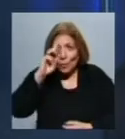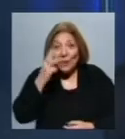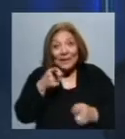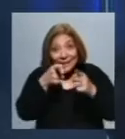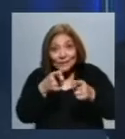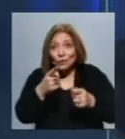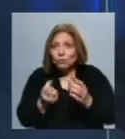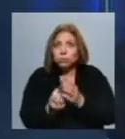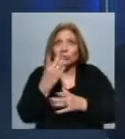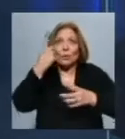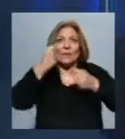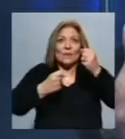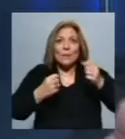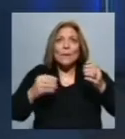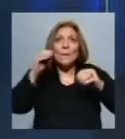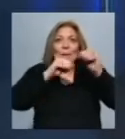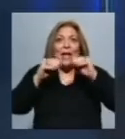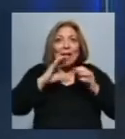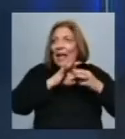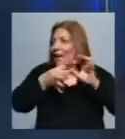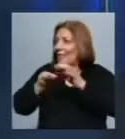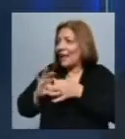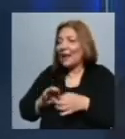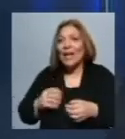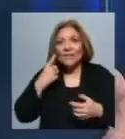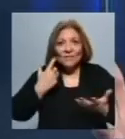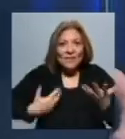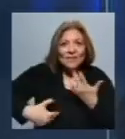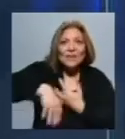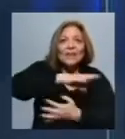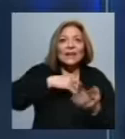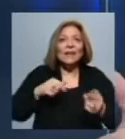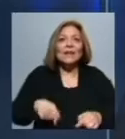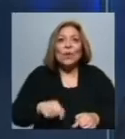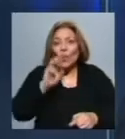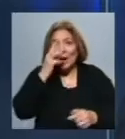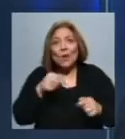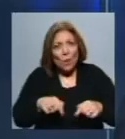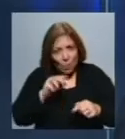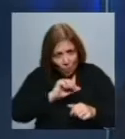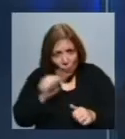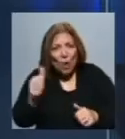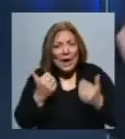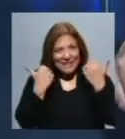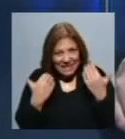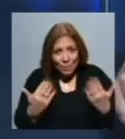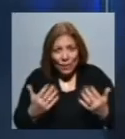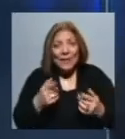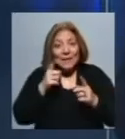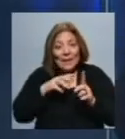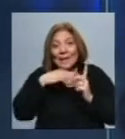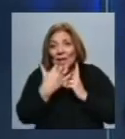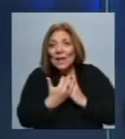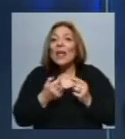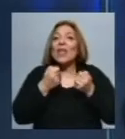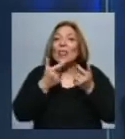industria y se genera, además, una cadena de valor que permite una mayor producción nacional. Creo que Uruguay lo puede lograr. Esto está rodeado también de